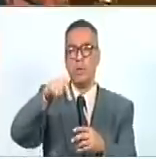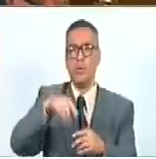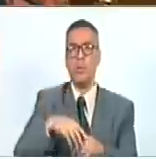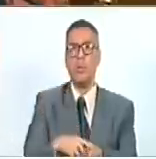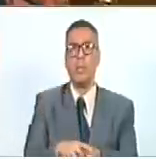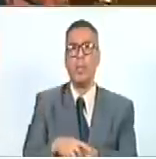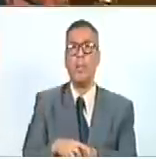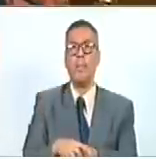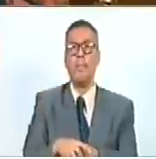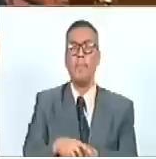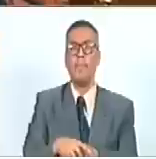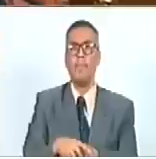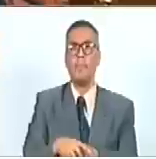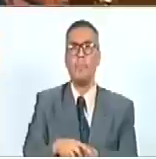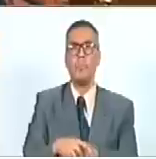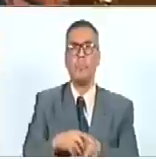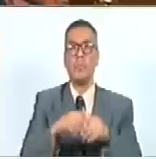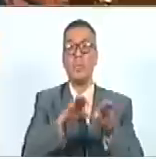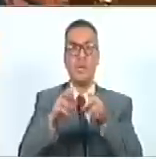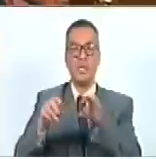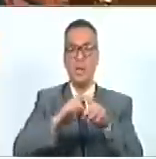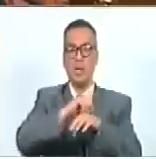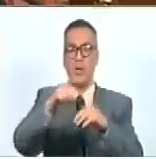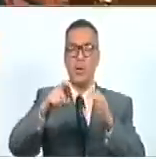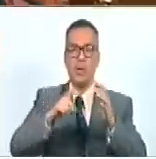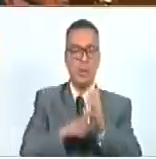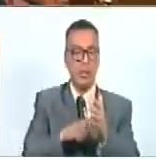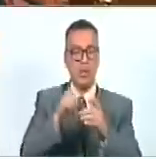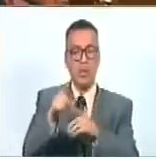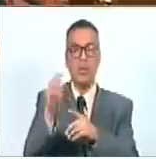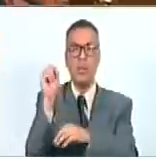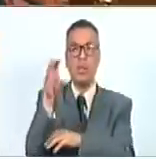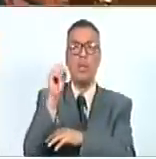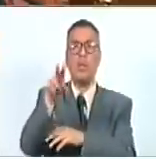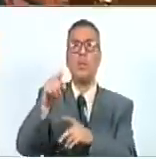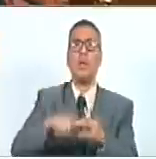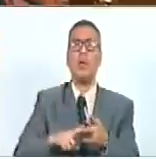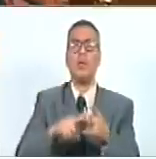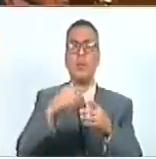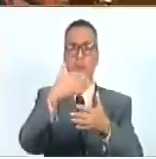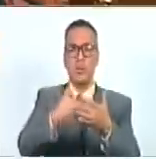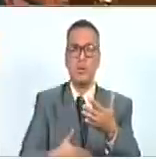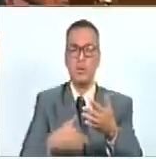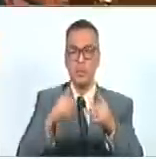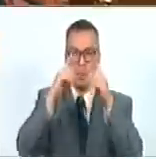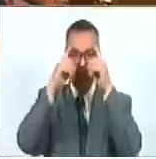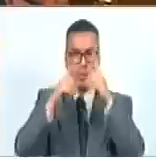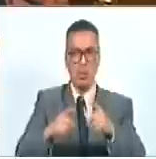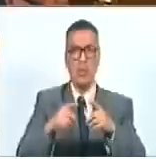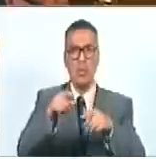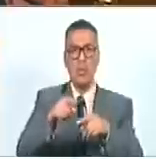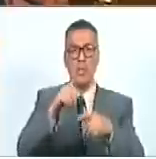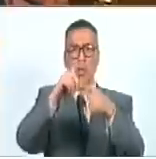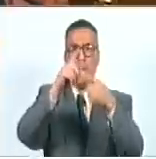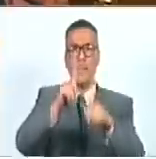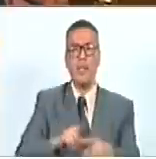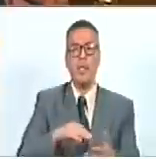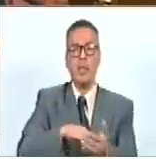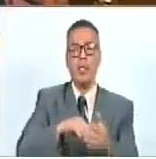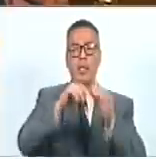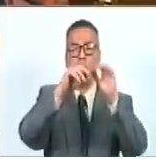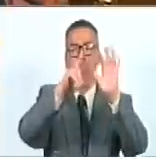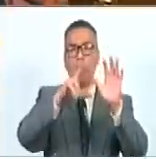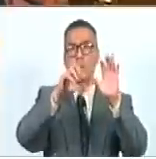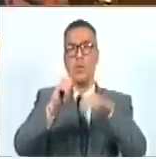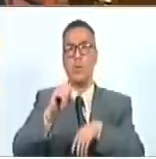Mazón, secretario general de referido Parlamento, mediante la cual remite la decisión número 1483